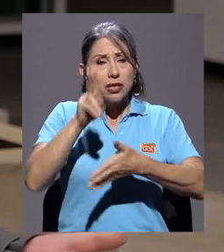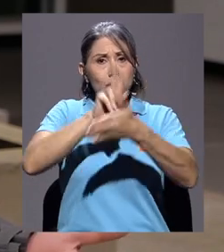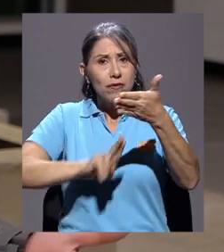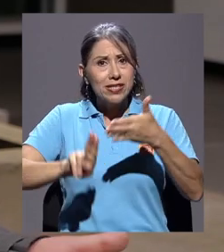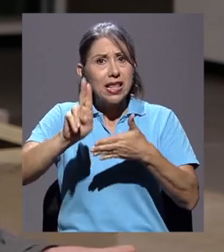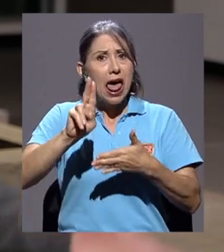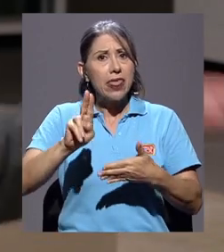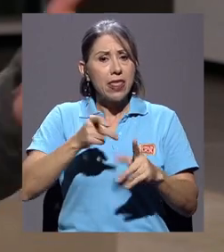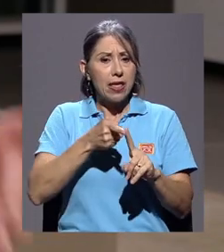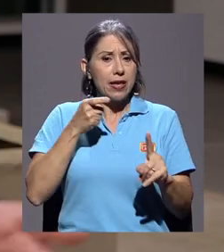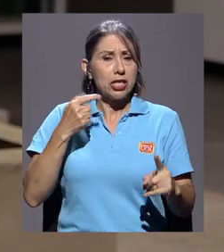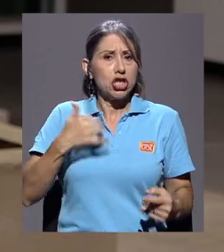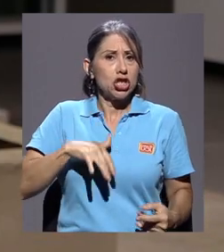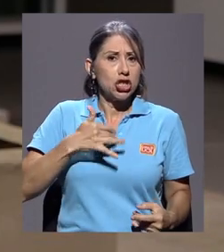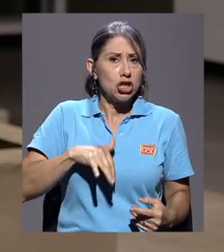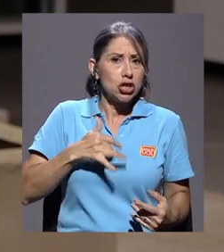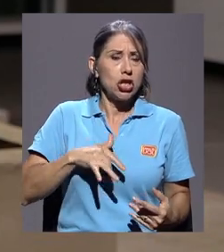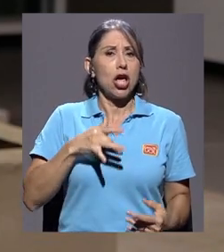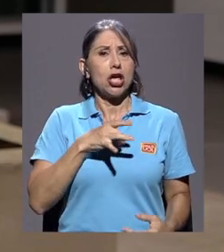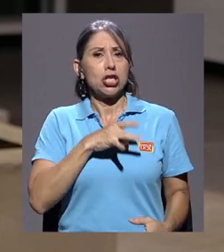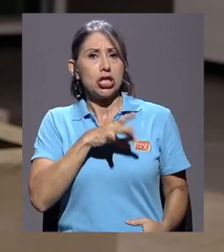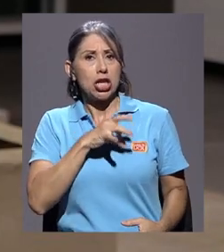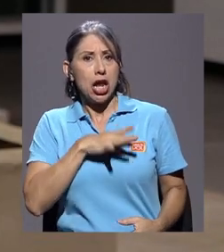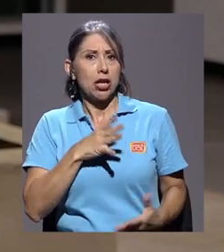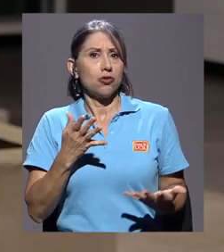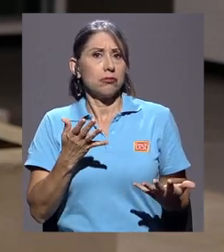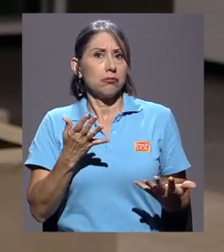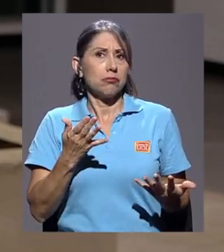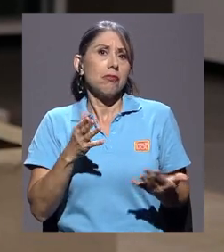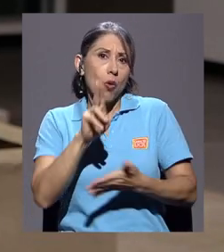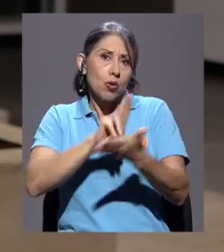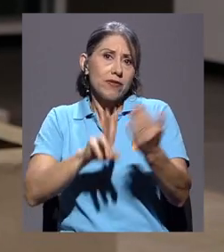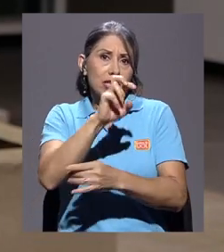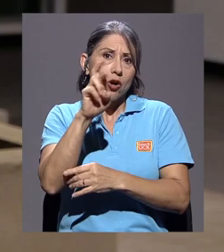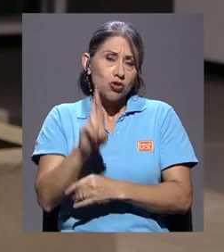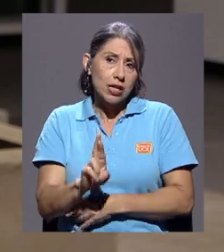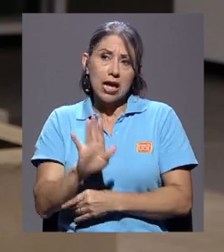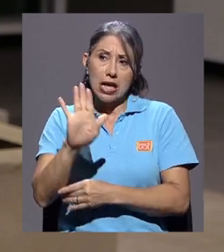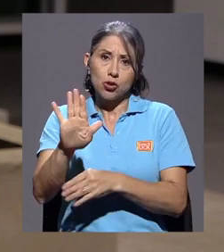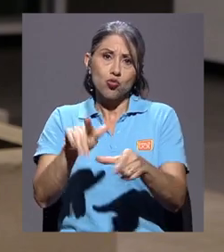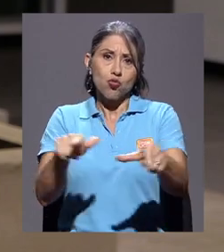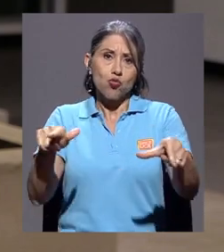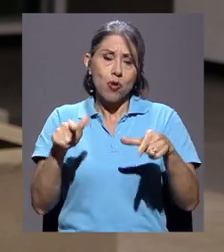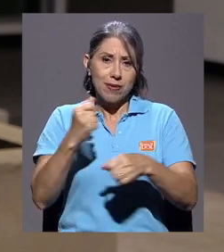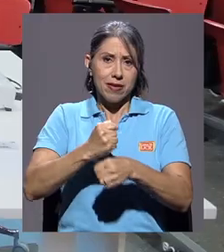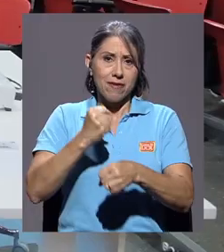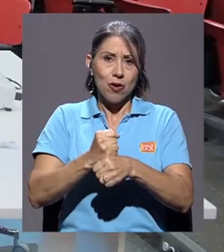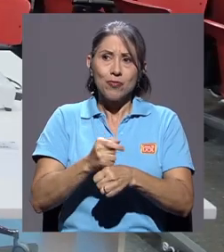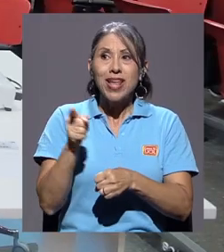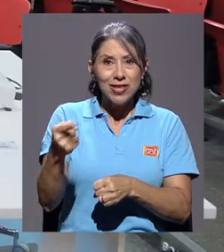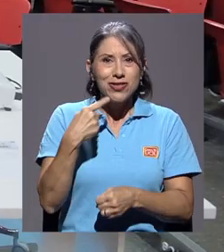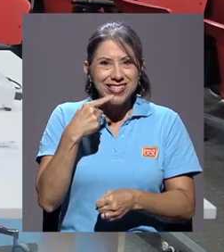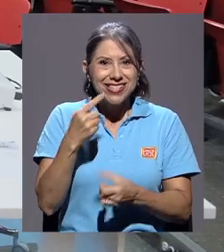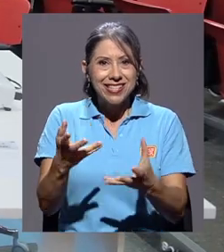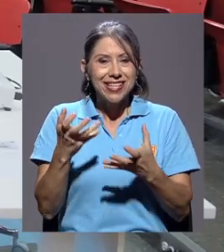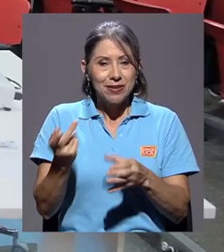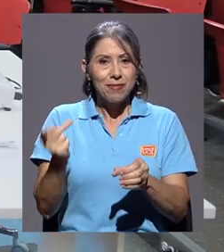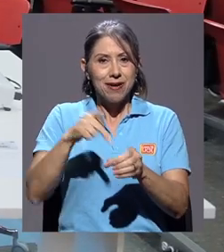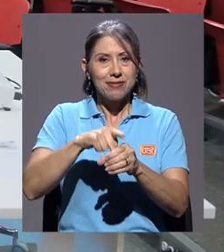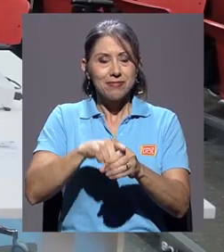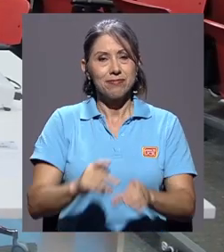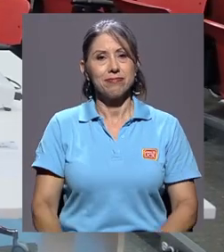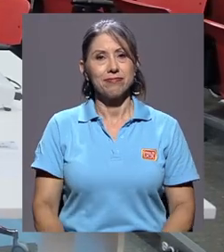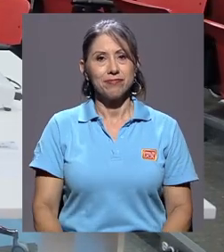argentinos y que la Universidad de Costa Rica se volvió su centro de trabajo y que también han dicho que ellos quieren participar.